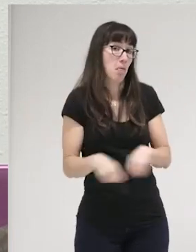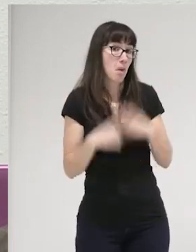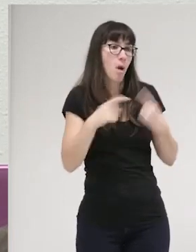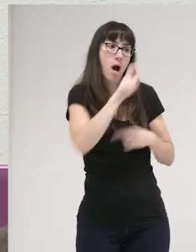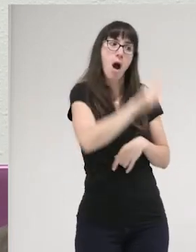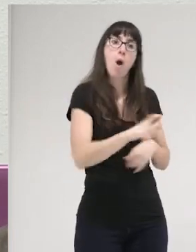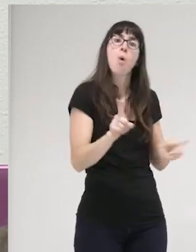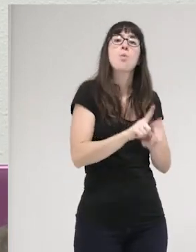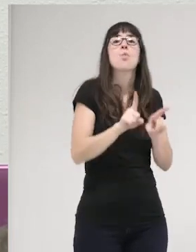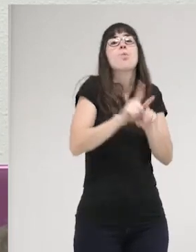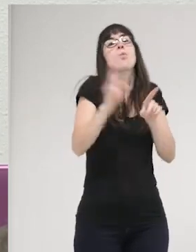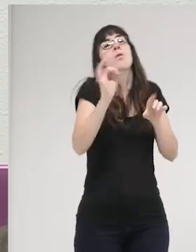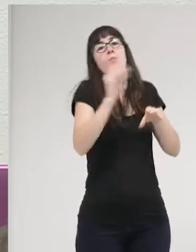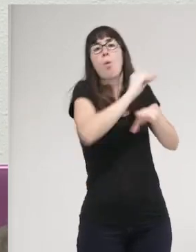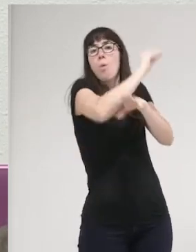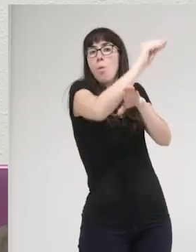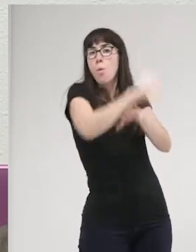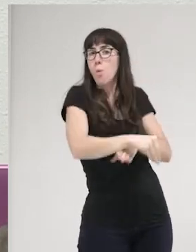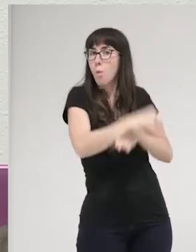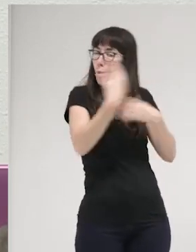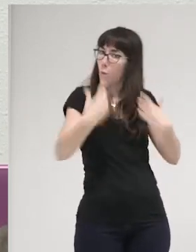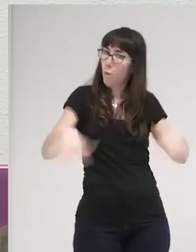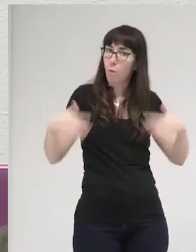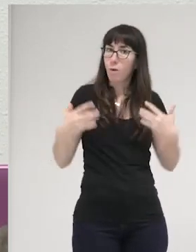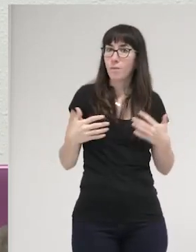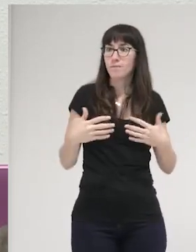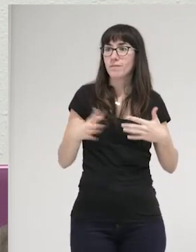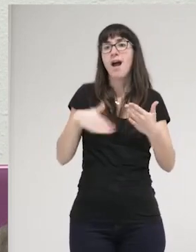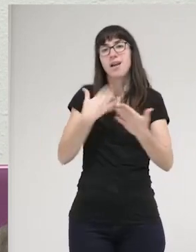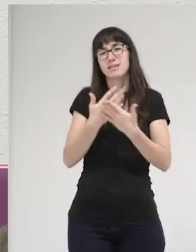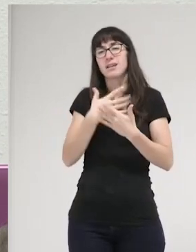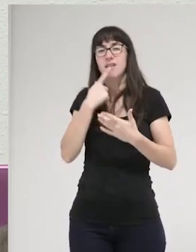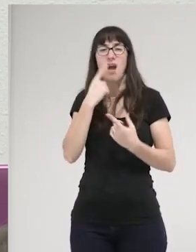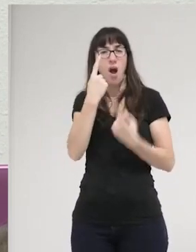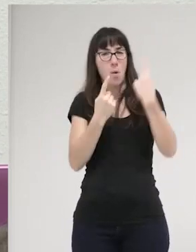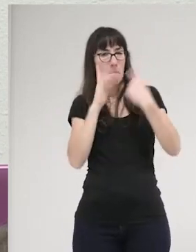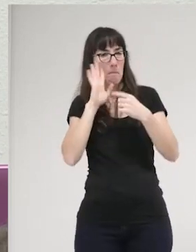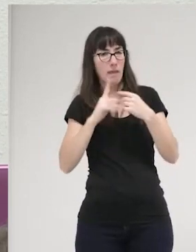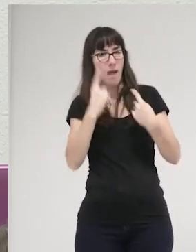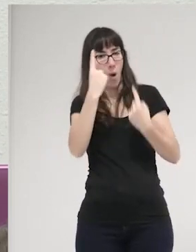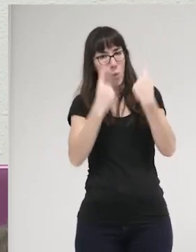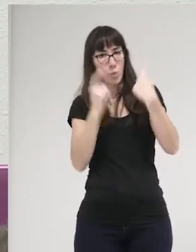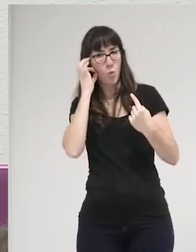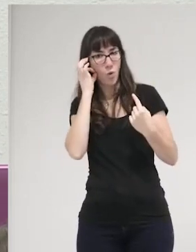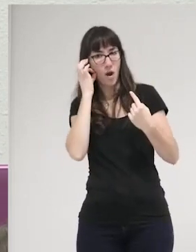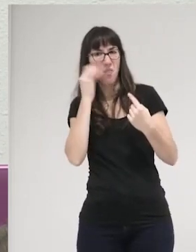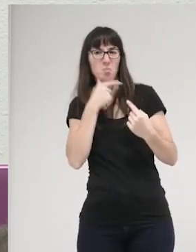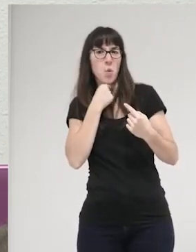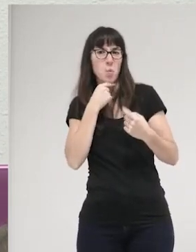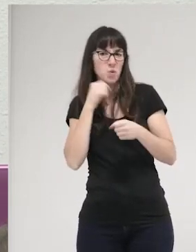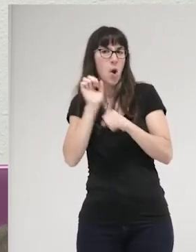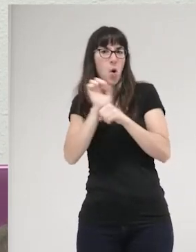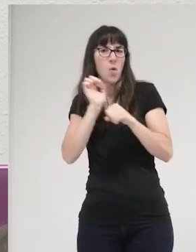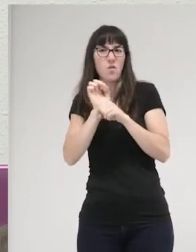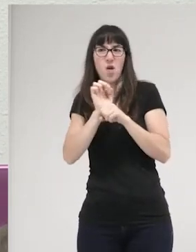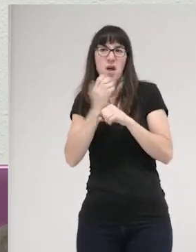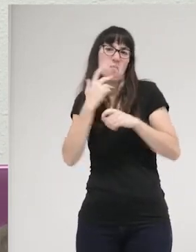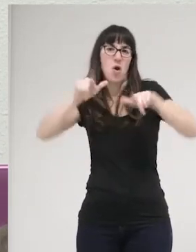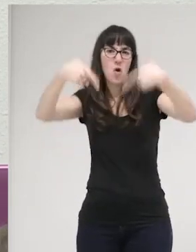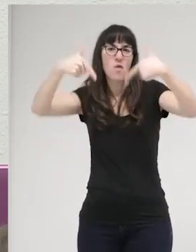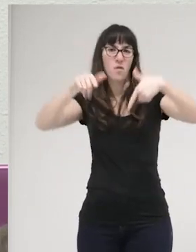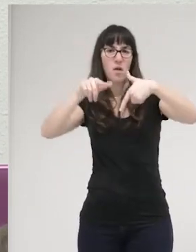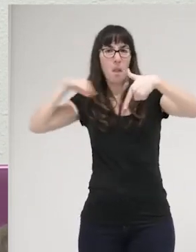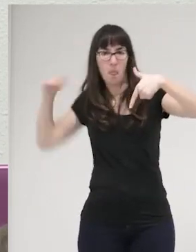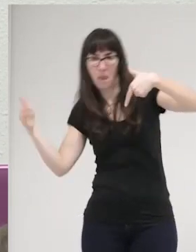incluso a la no a las que les gusta no sé follar detrás de los containers en sexos